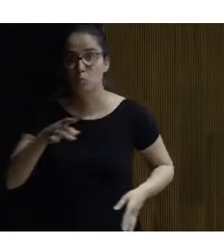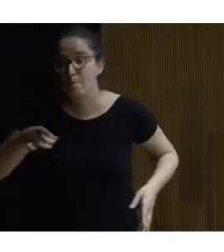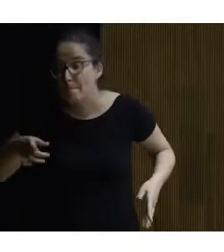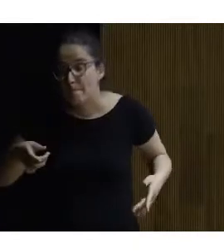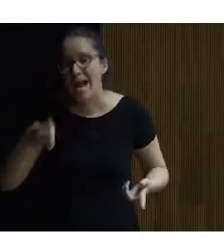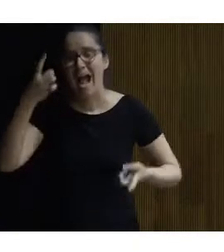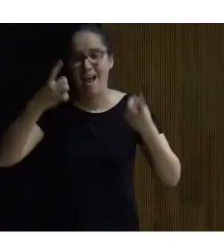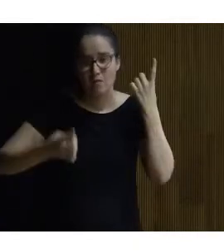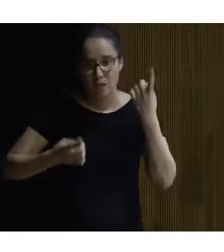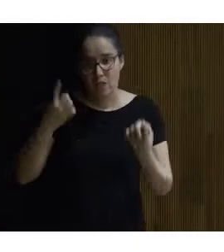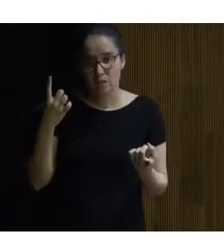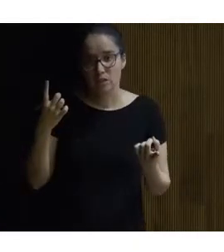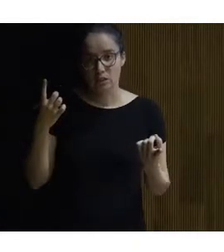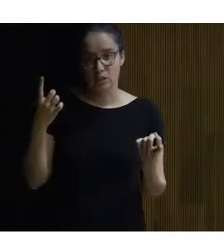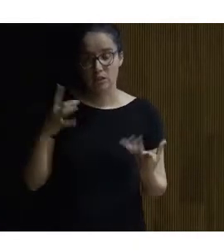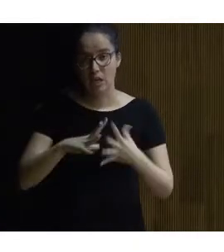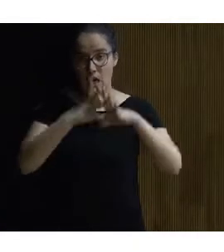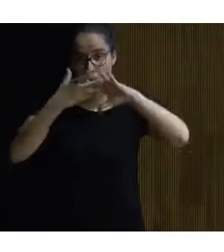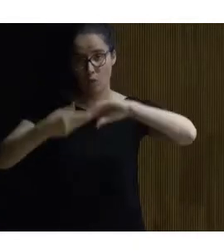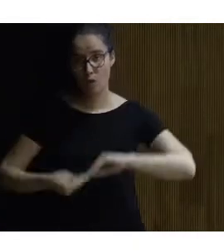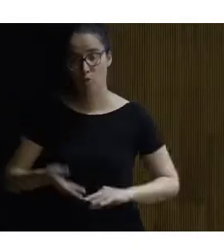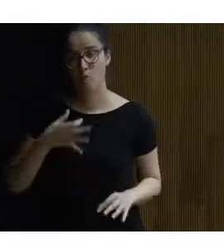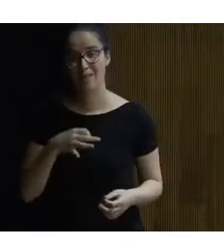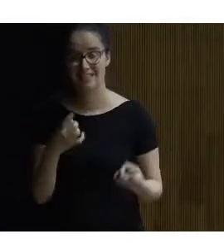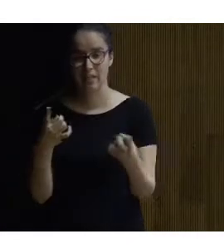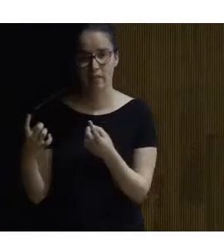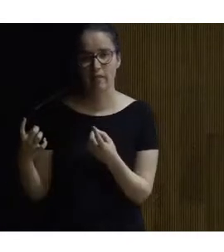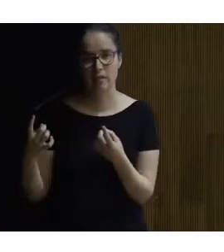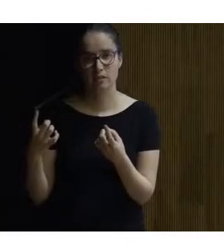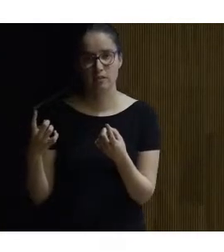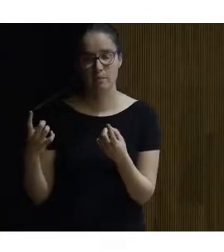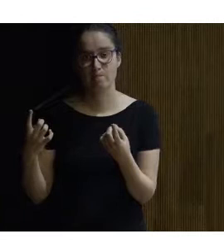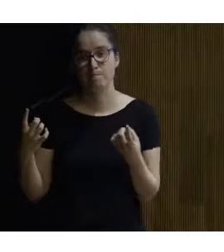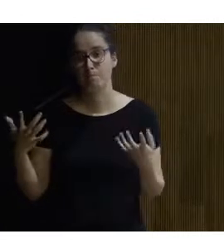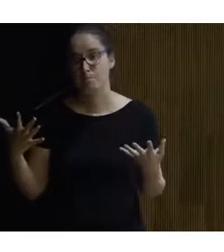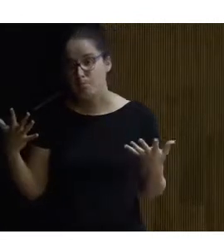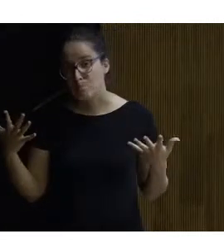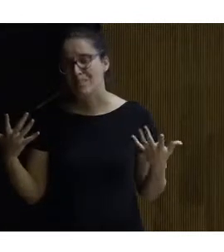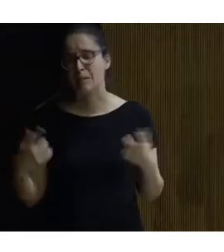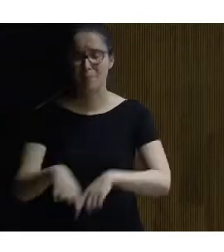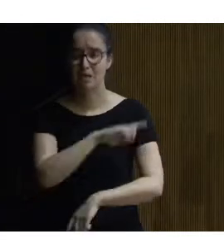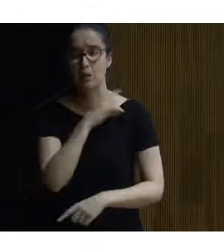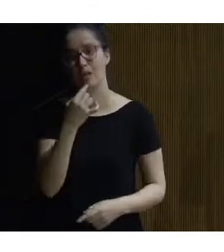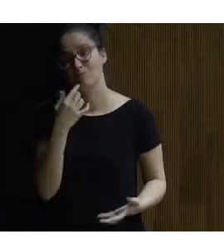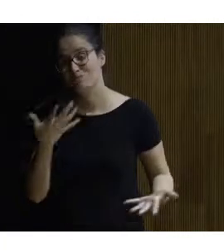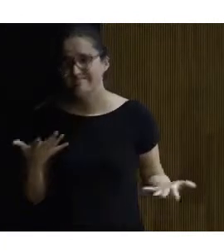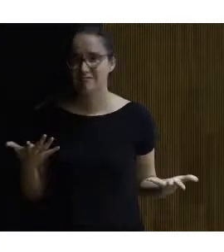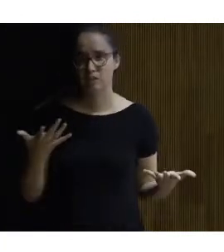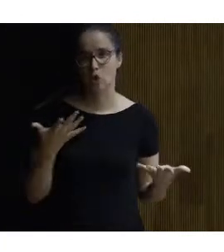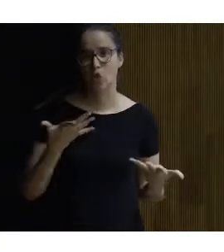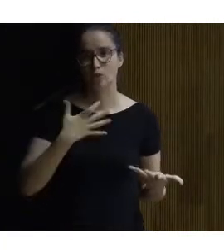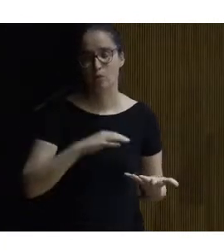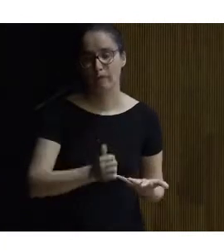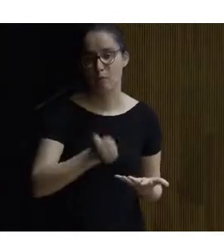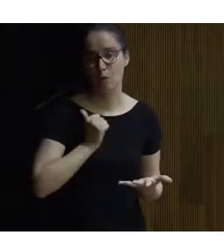veces la adecuación podría exigir tal número de tal que dices hombre pues a lo mejor o se puede